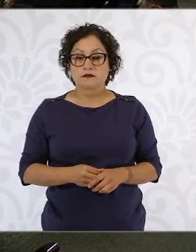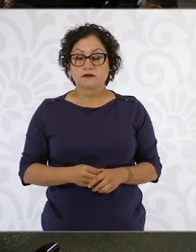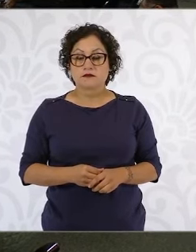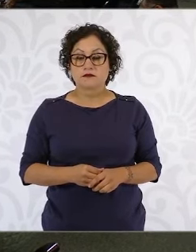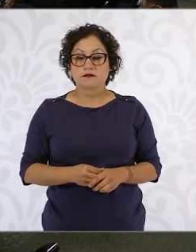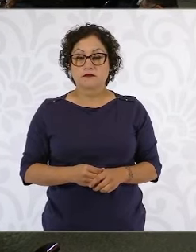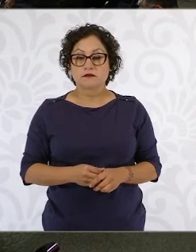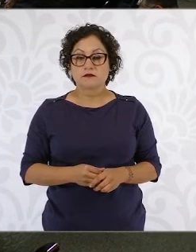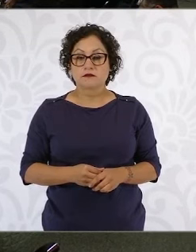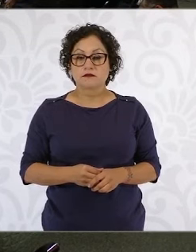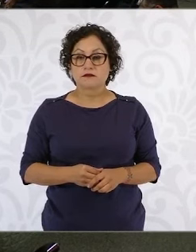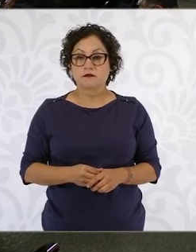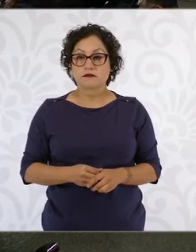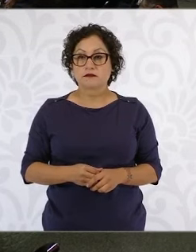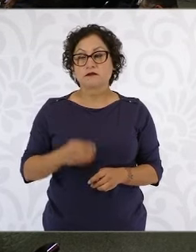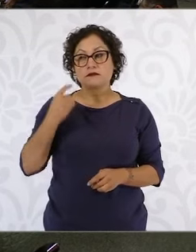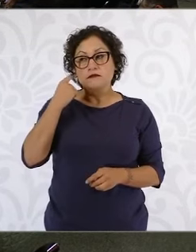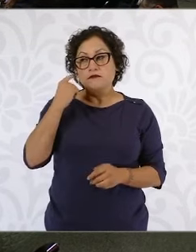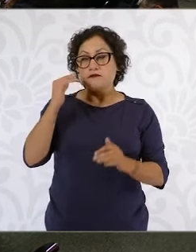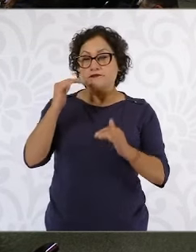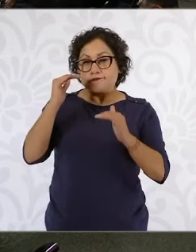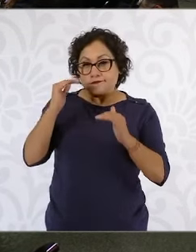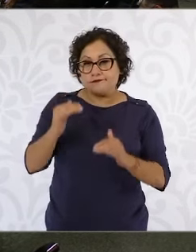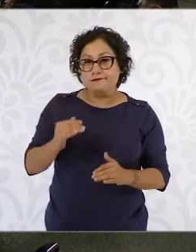Háganle más quedito para que...